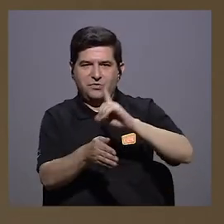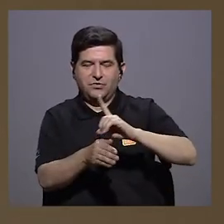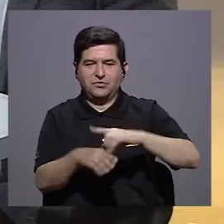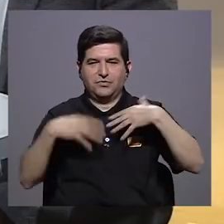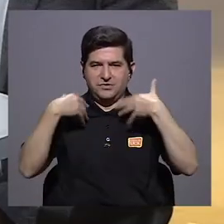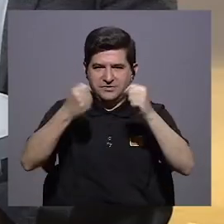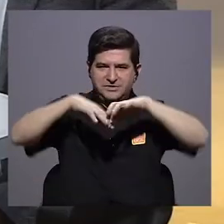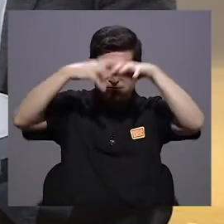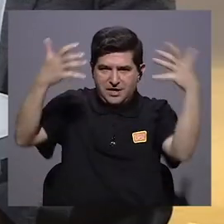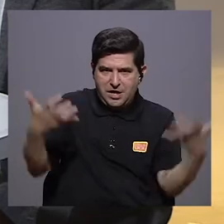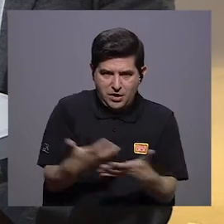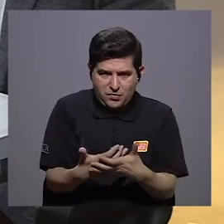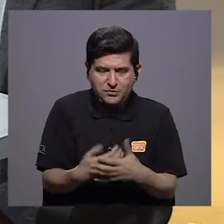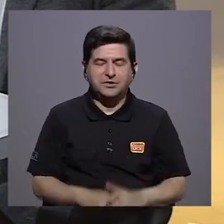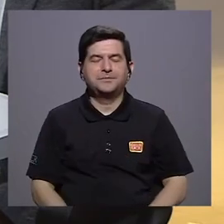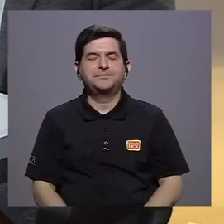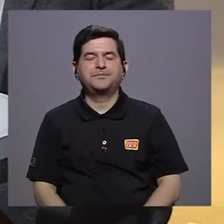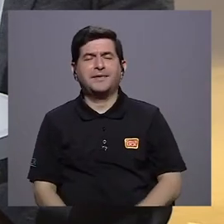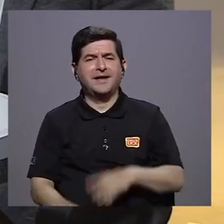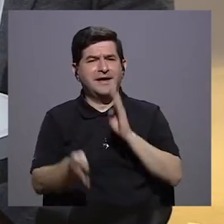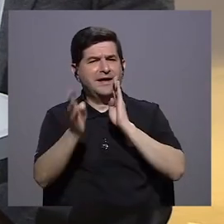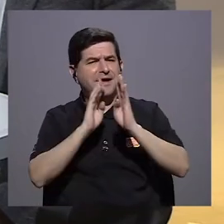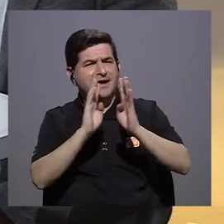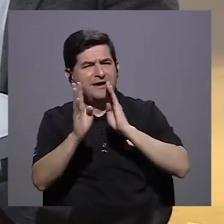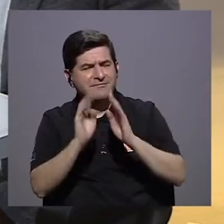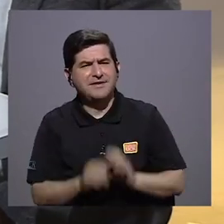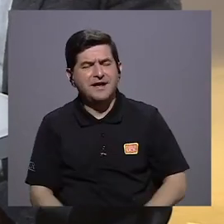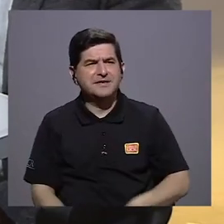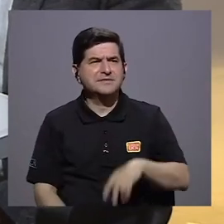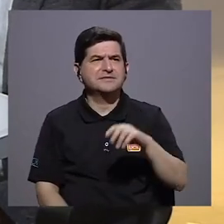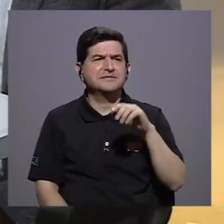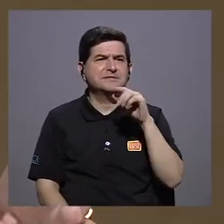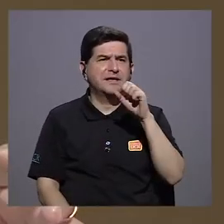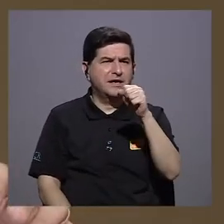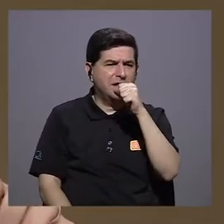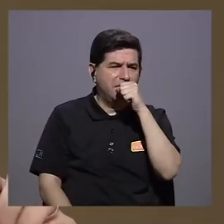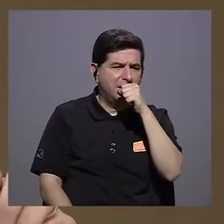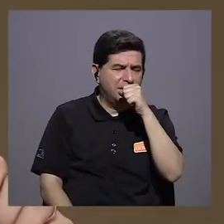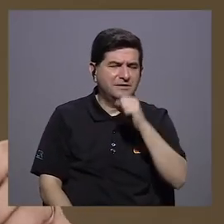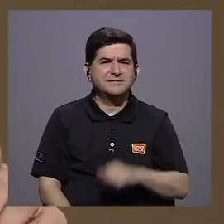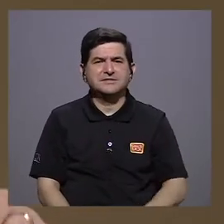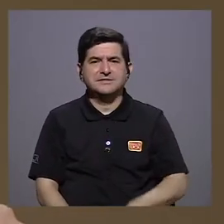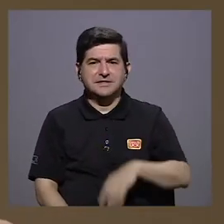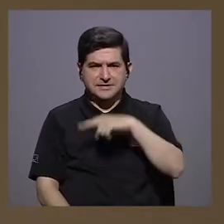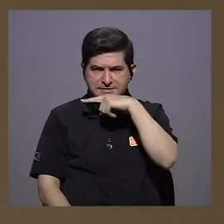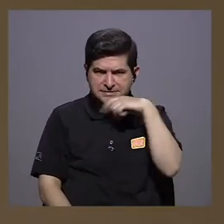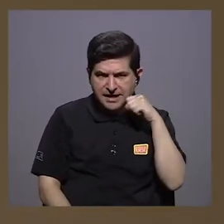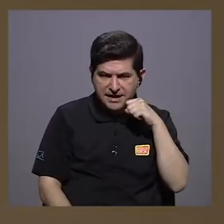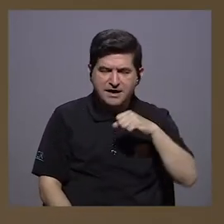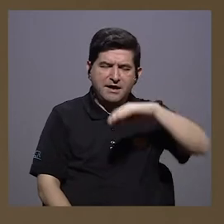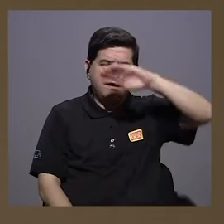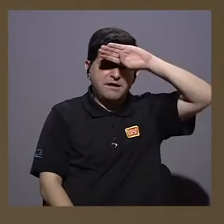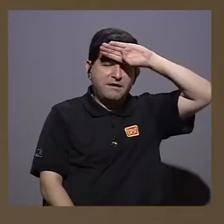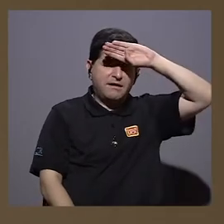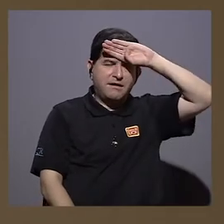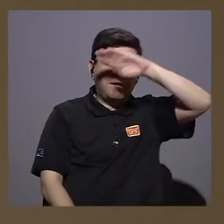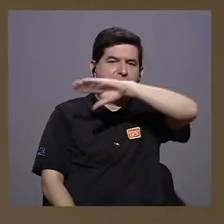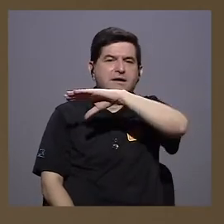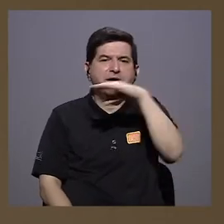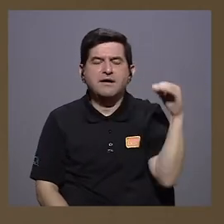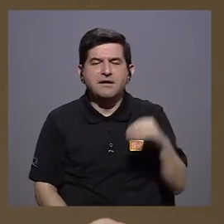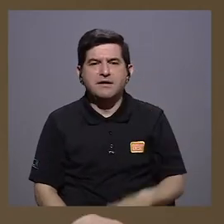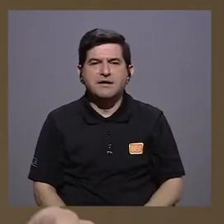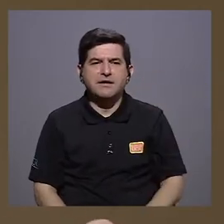global. Don Carlos, se habló de tos seca, se habló de fiebre y se habló de